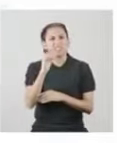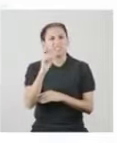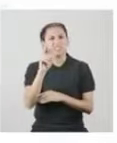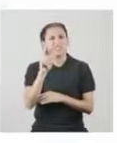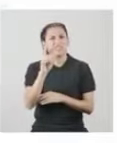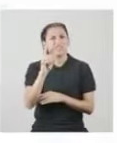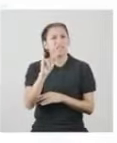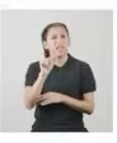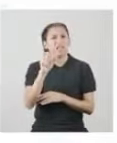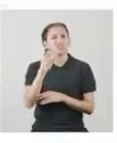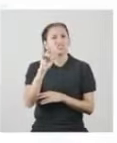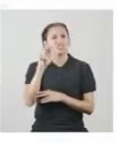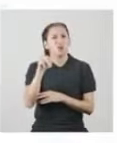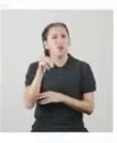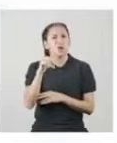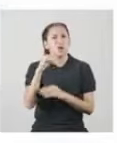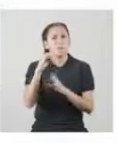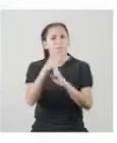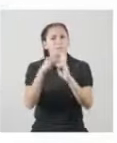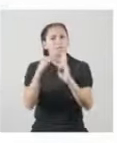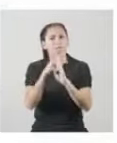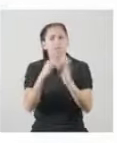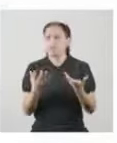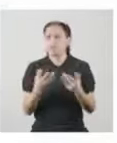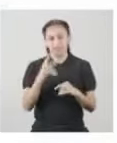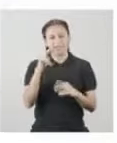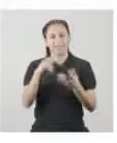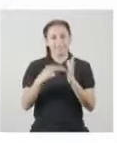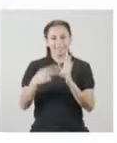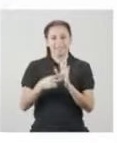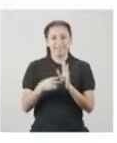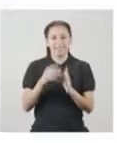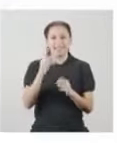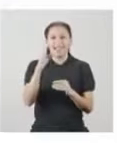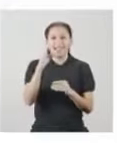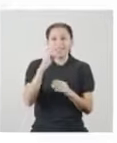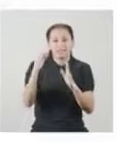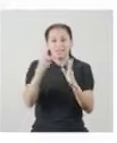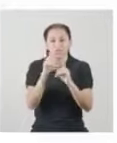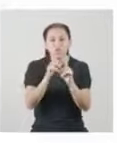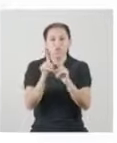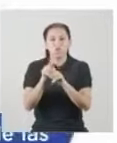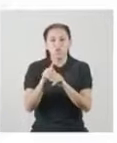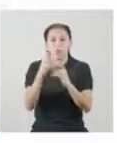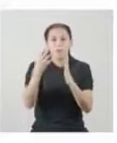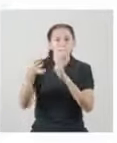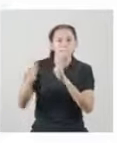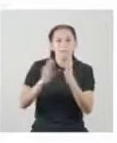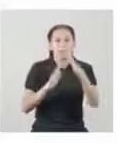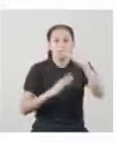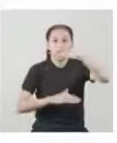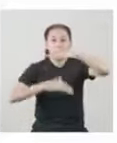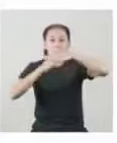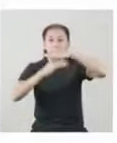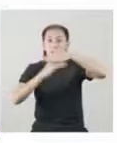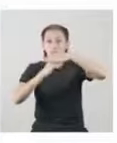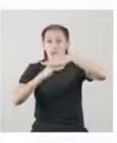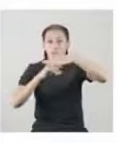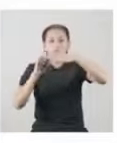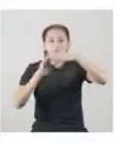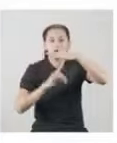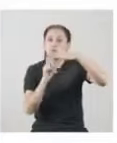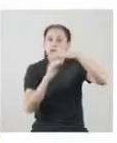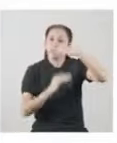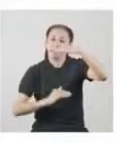desviación media? La desviación media, denominada también desviación promedio, mide el promedio de los valores